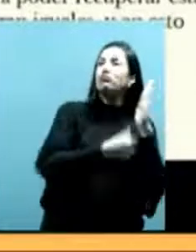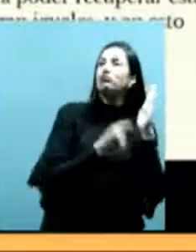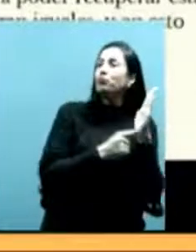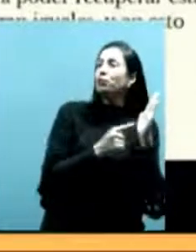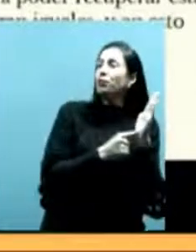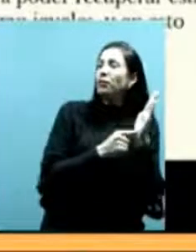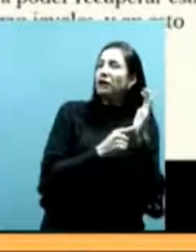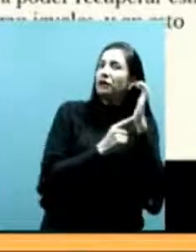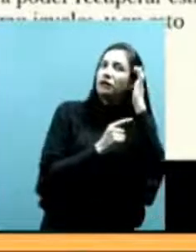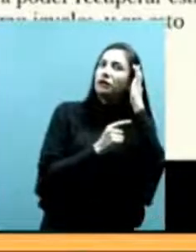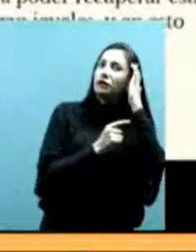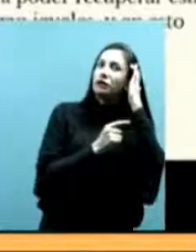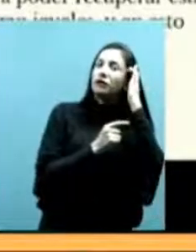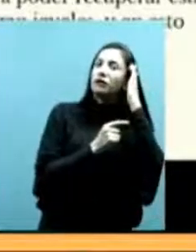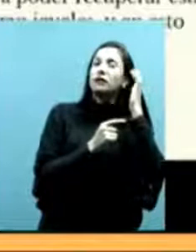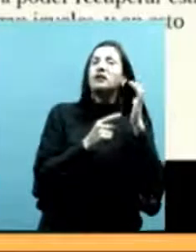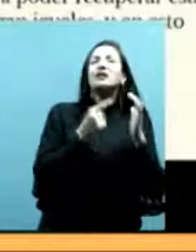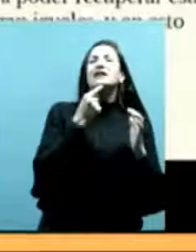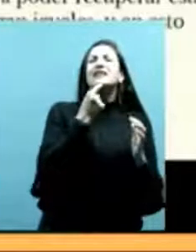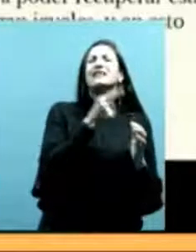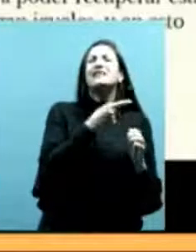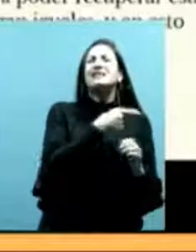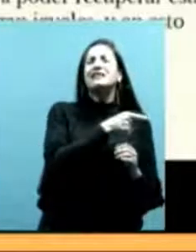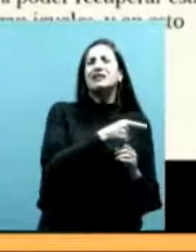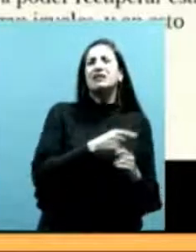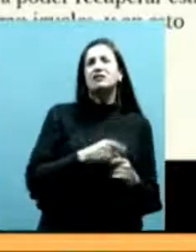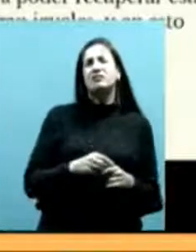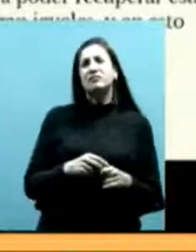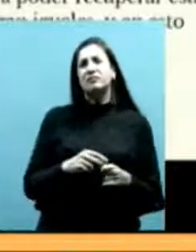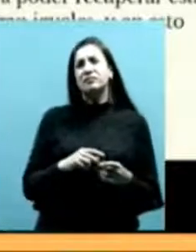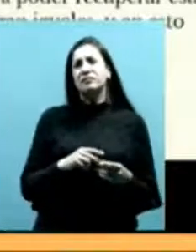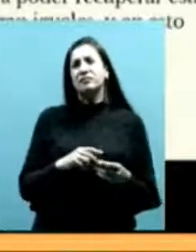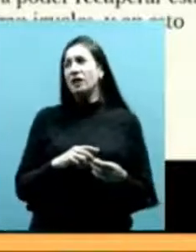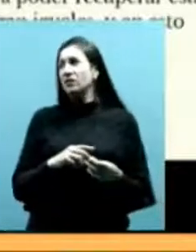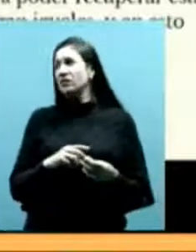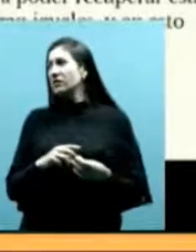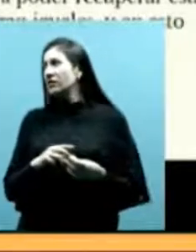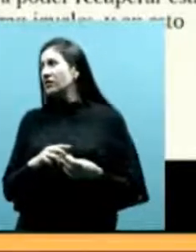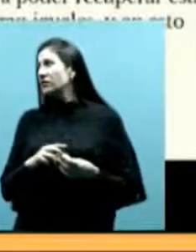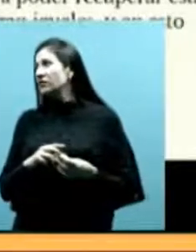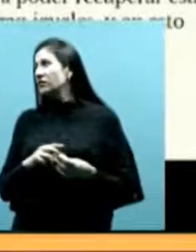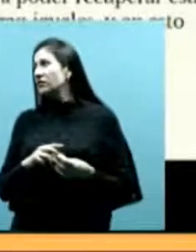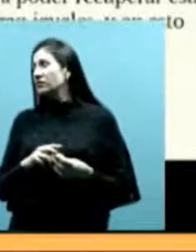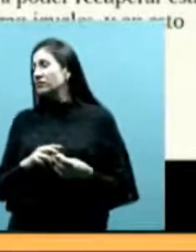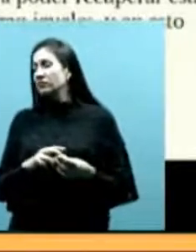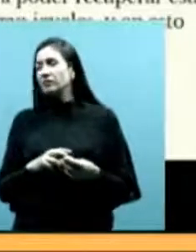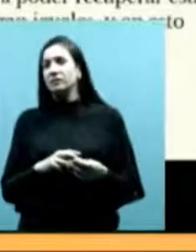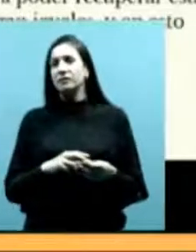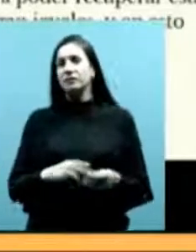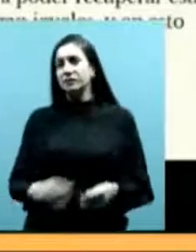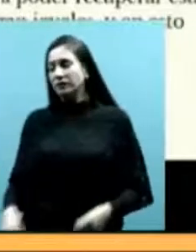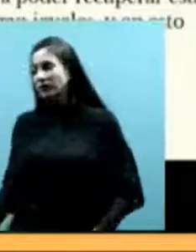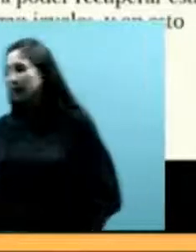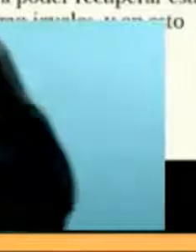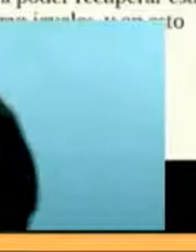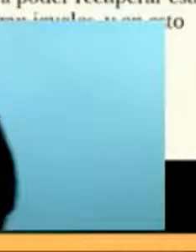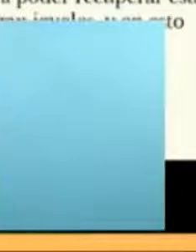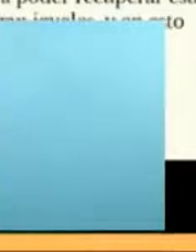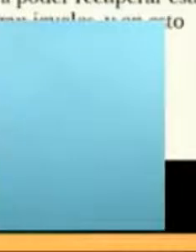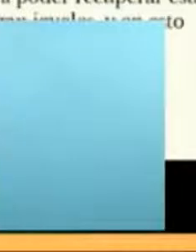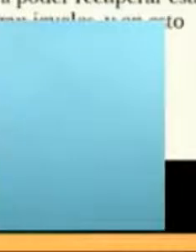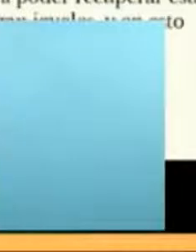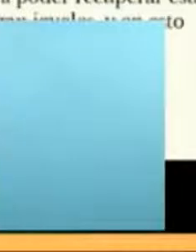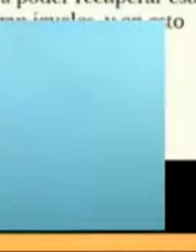Está diciendo cantidad de cosas en esa frase, ¿no es cierto? Pero el papel de citación es el papel que los criminaliza. O de robo, o de vagancia,